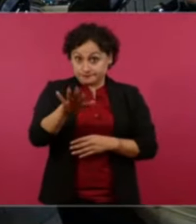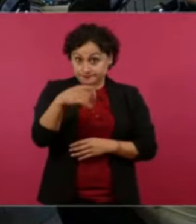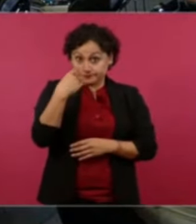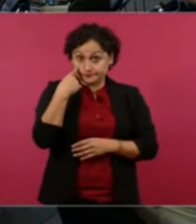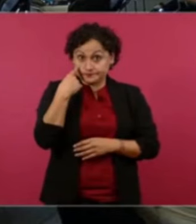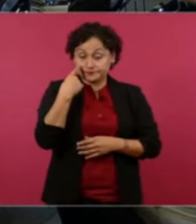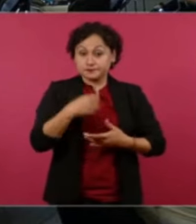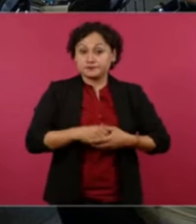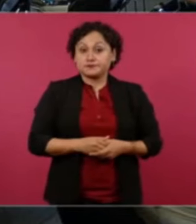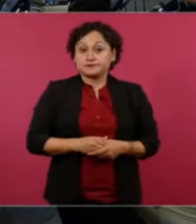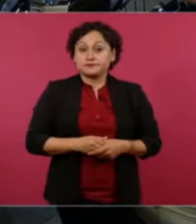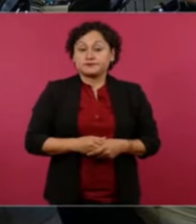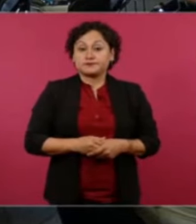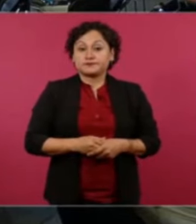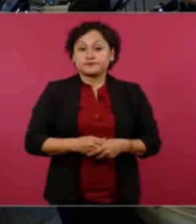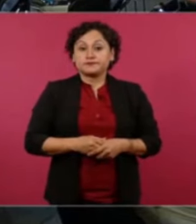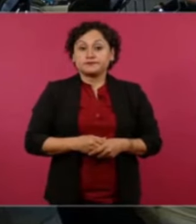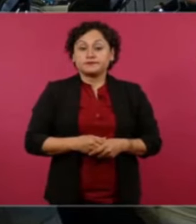que